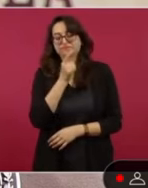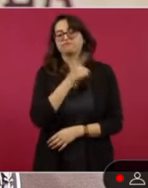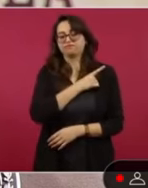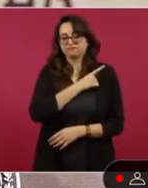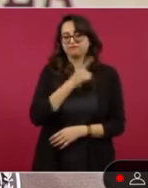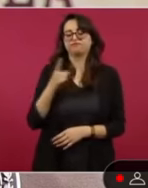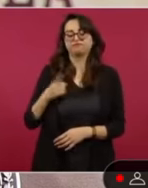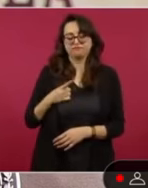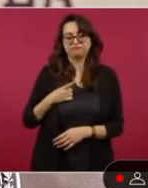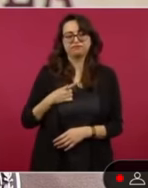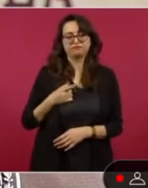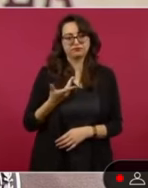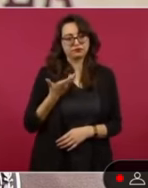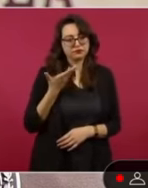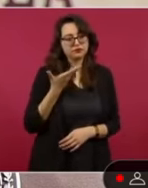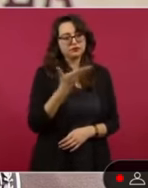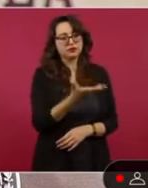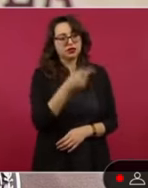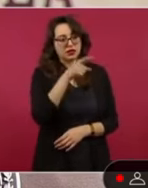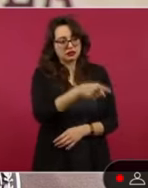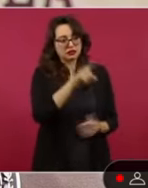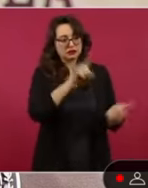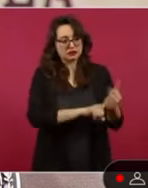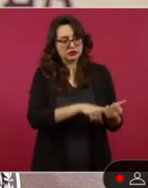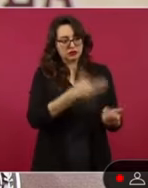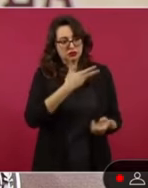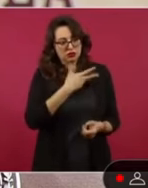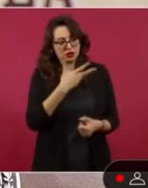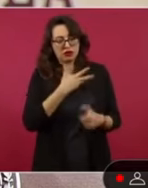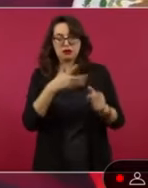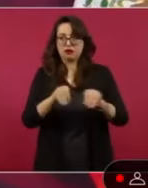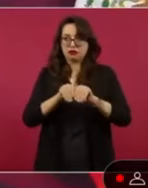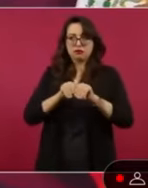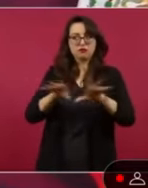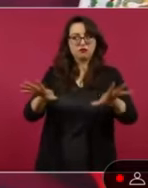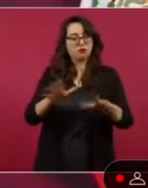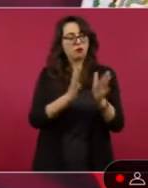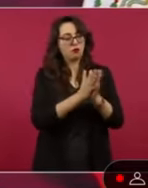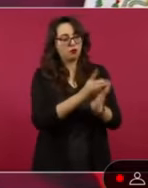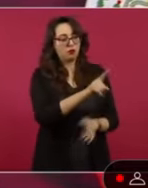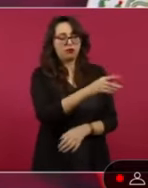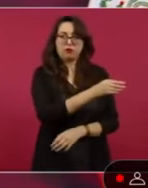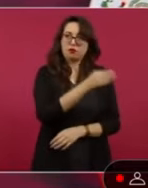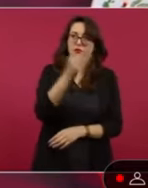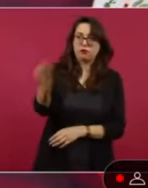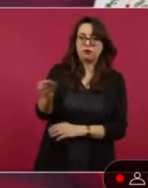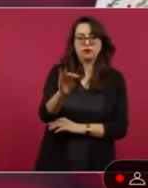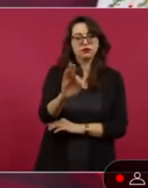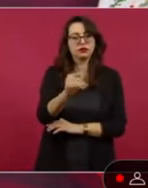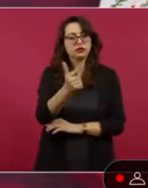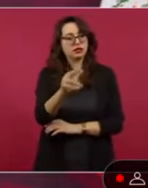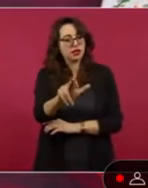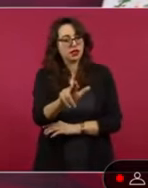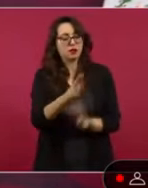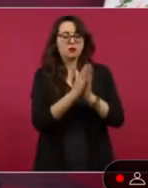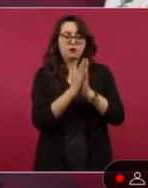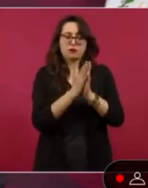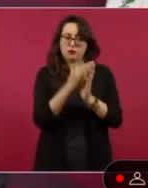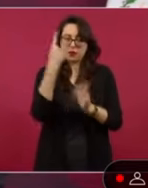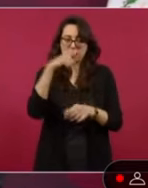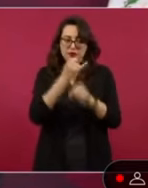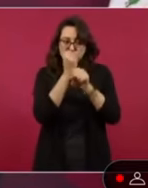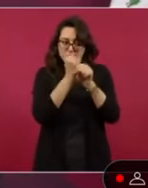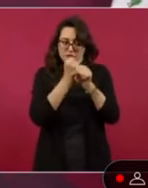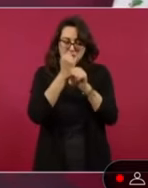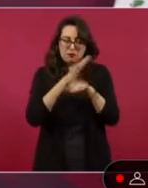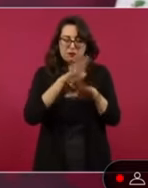pues solicitamos al medio que lo hizo público que haga entrega de él o que lo comparta a la Fiscalía General